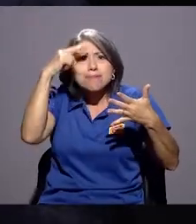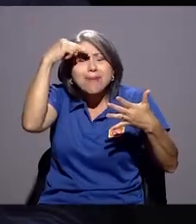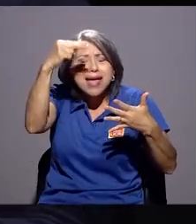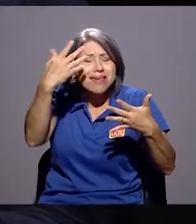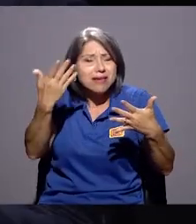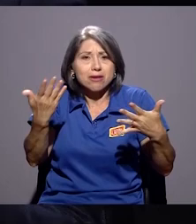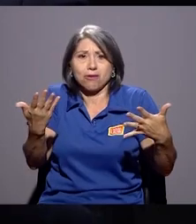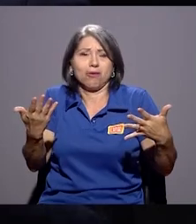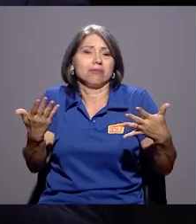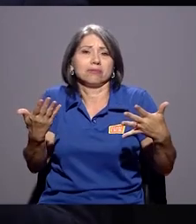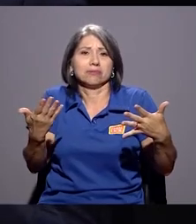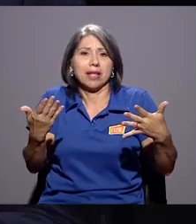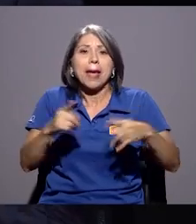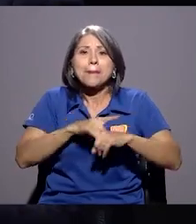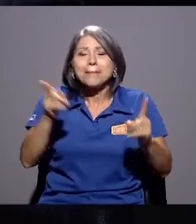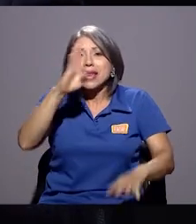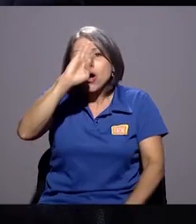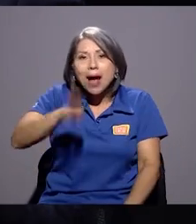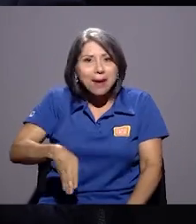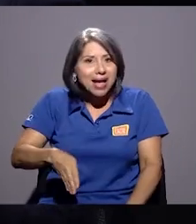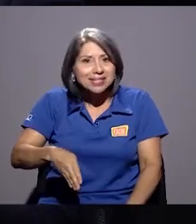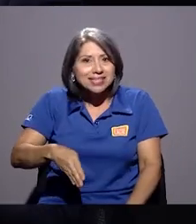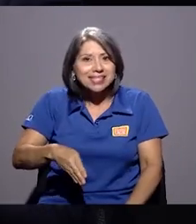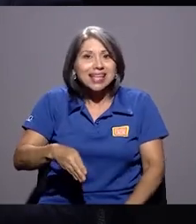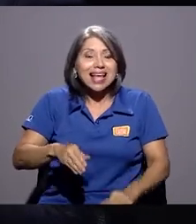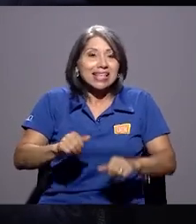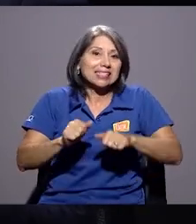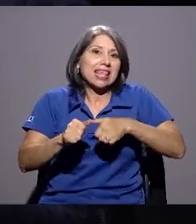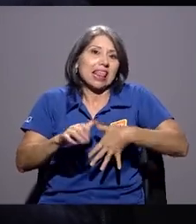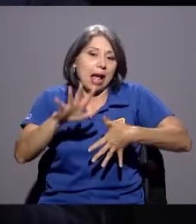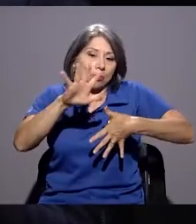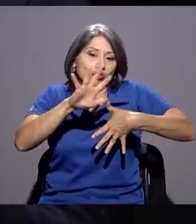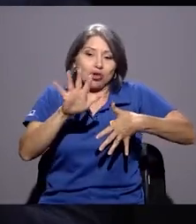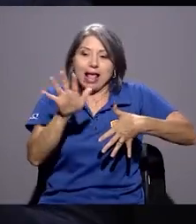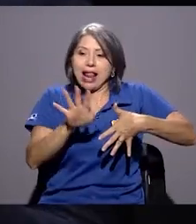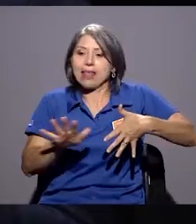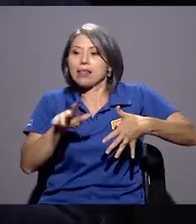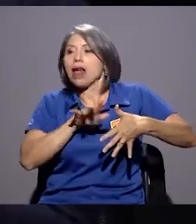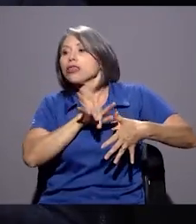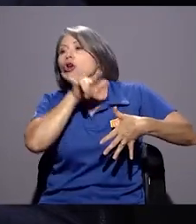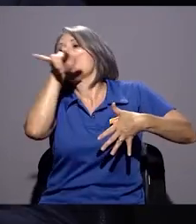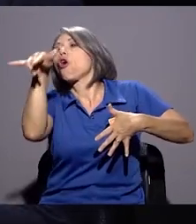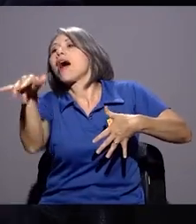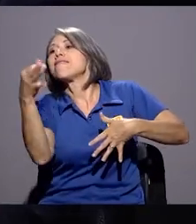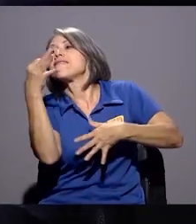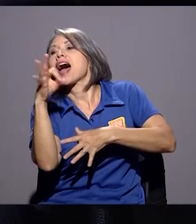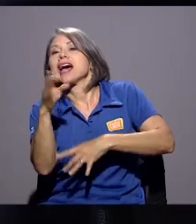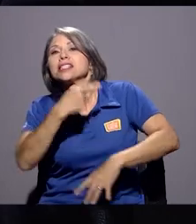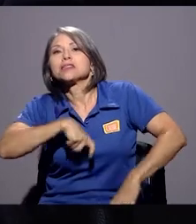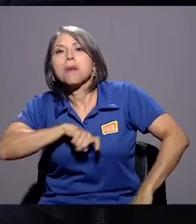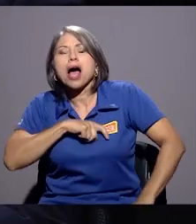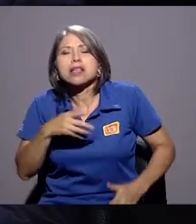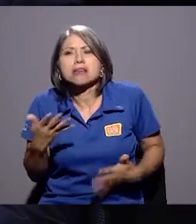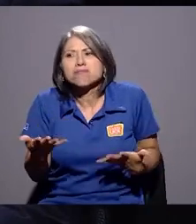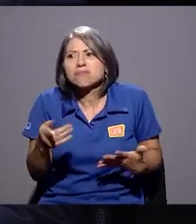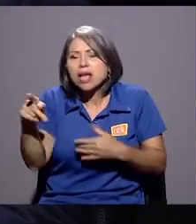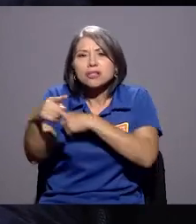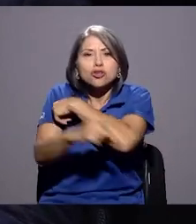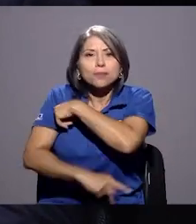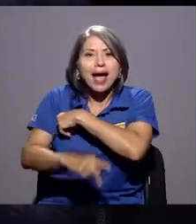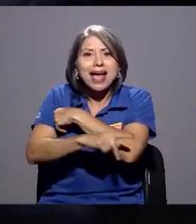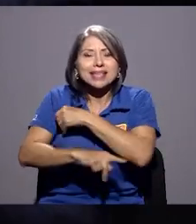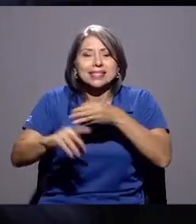pero jamás, si siguieran cruzado el Atlántico, a Francia, a España, a países donde la tasa de regulación